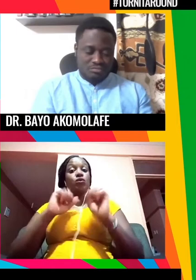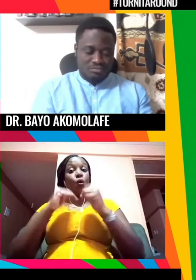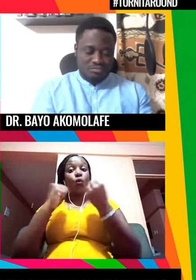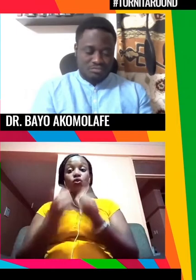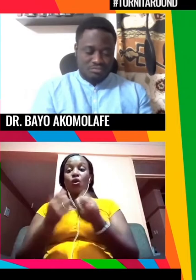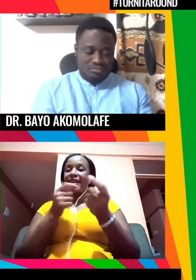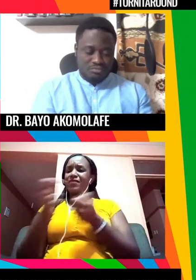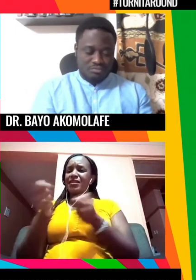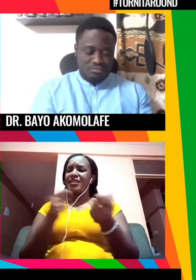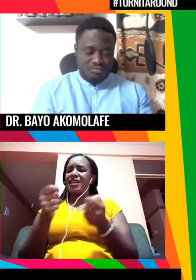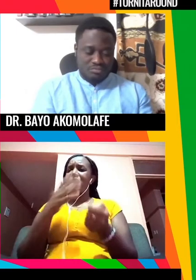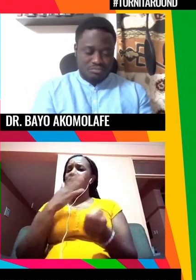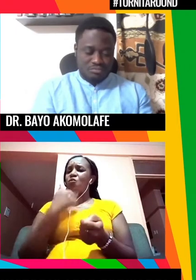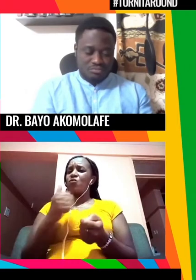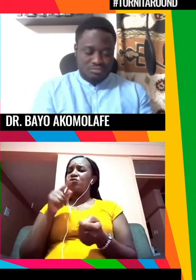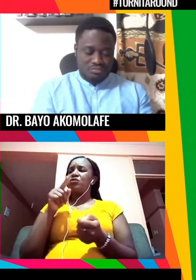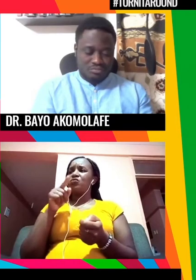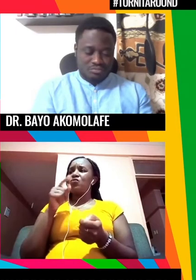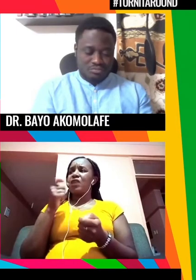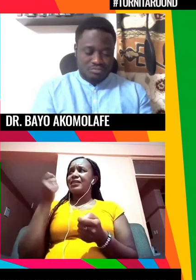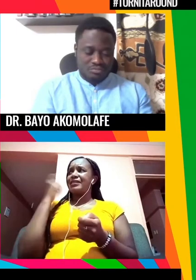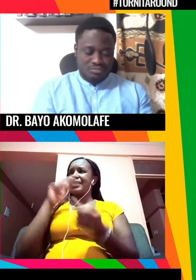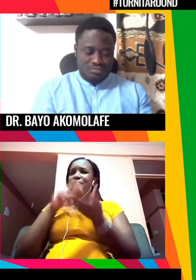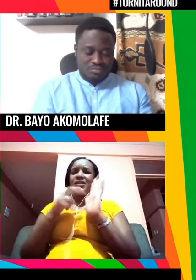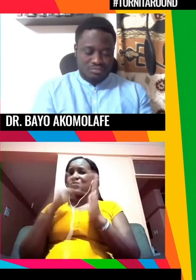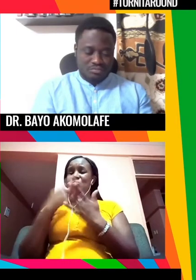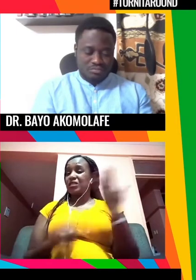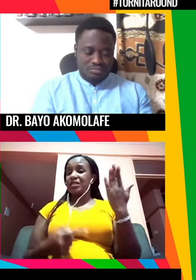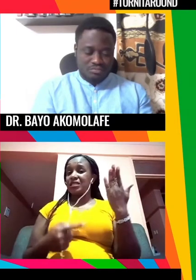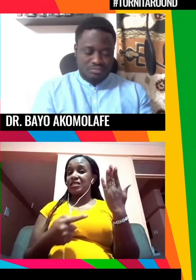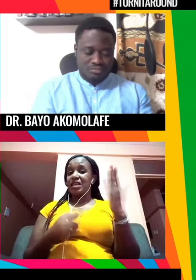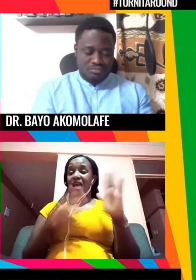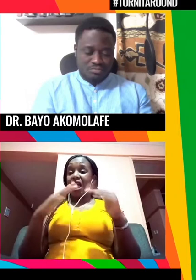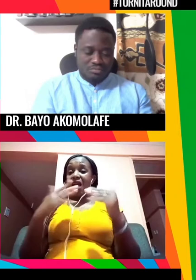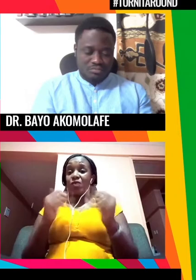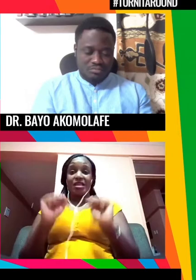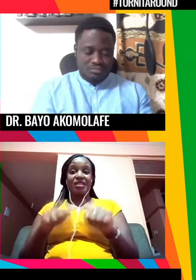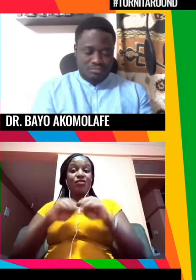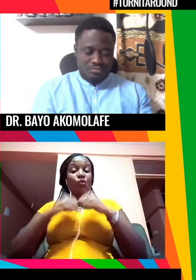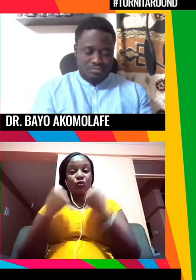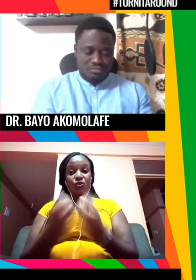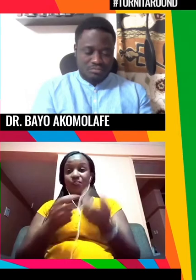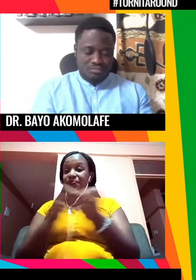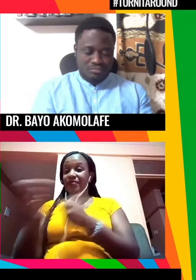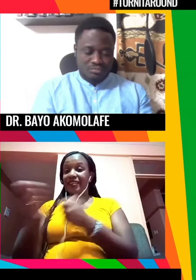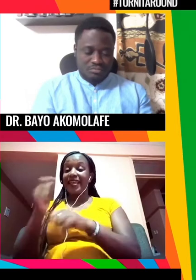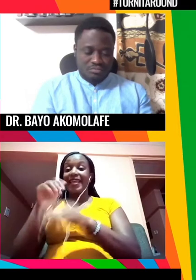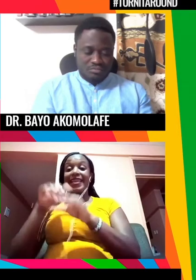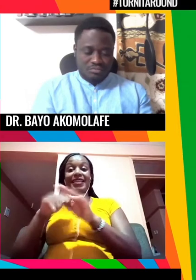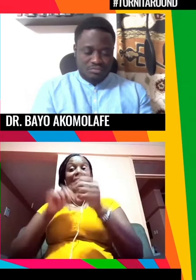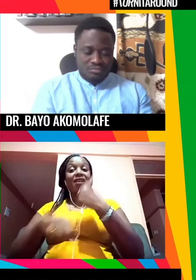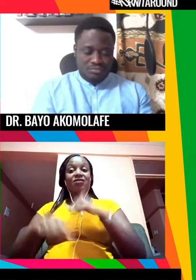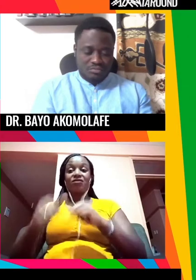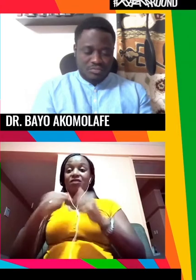la acción climática pueden ayudarnos y también a qué te refieres con la gobernanza social.